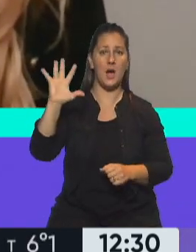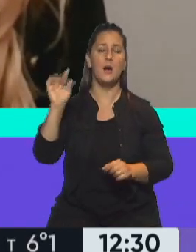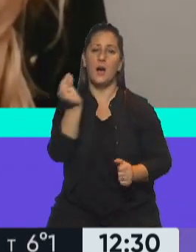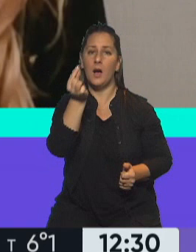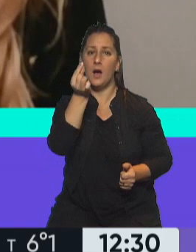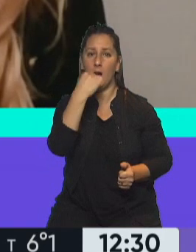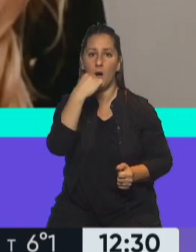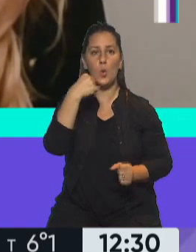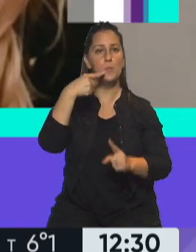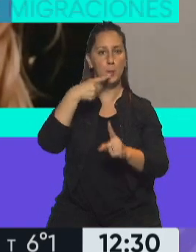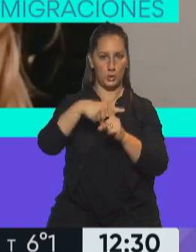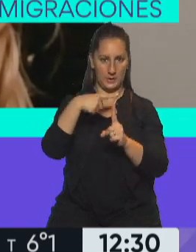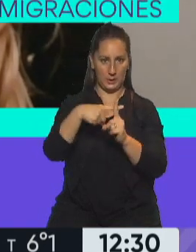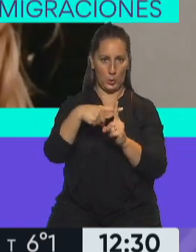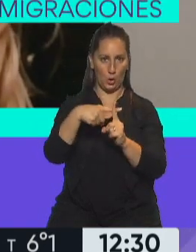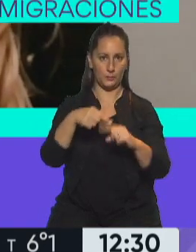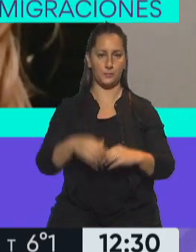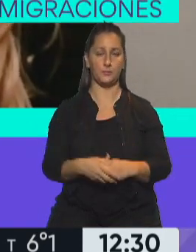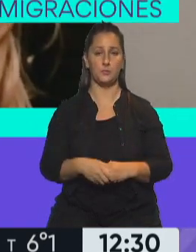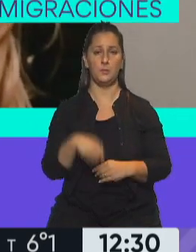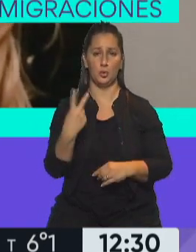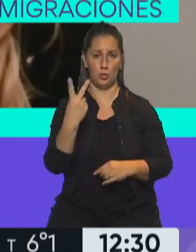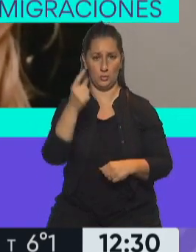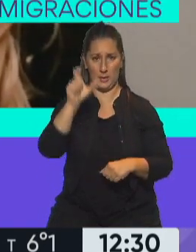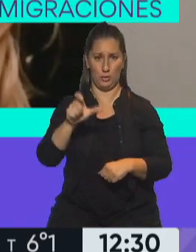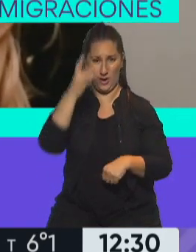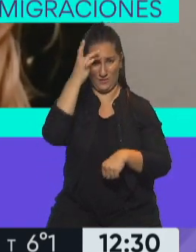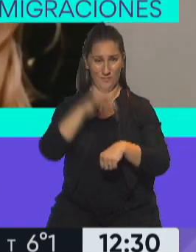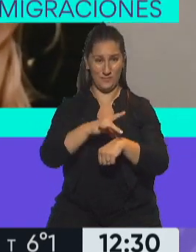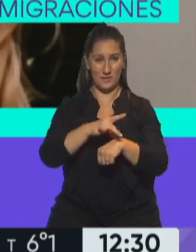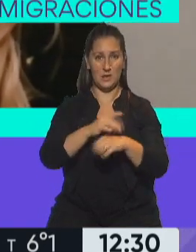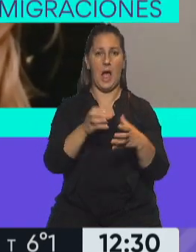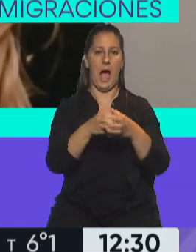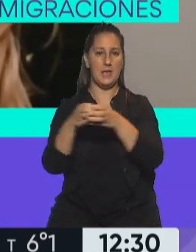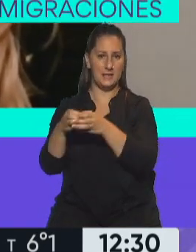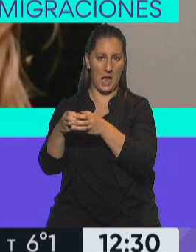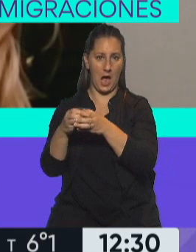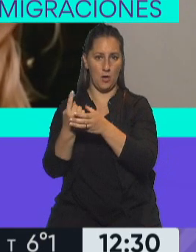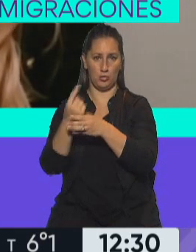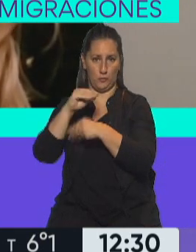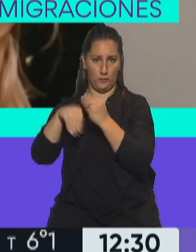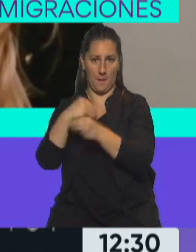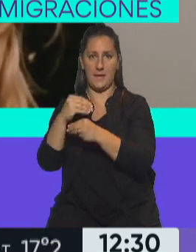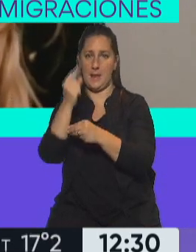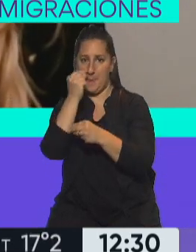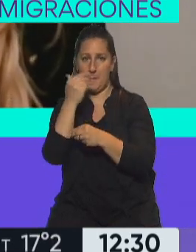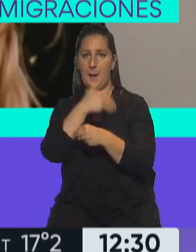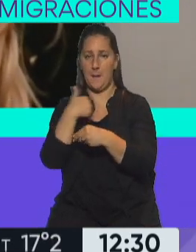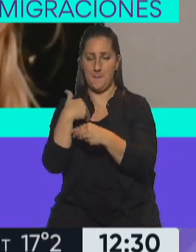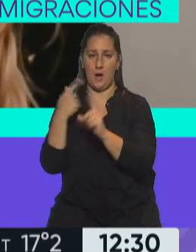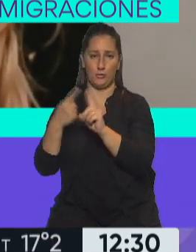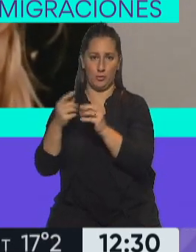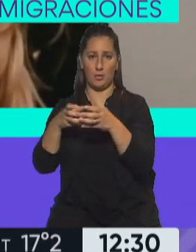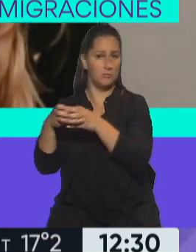hisopado dieron positivo. Entonces, estos dos casos fueron aislados junto con sus padres y junto con los contactos estrechos. Se los